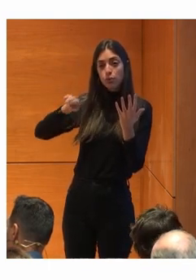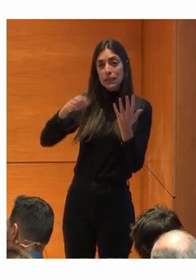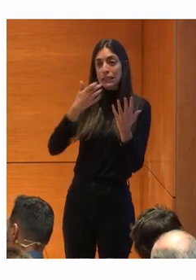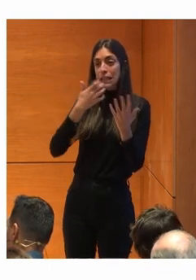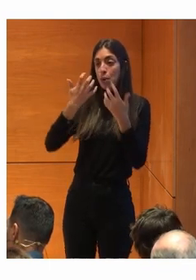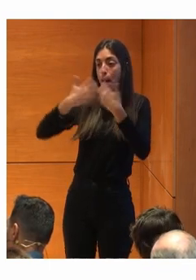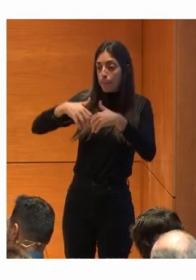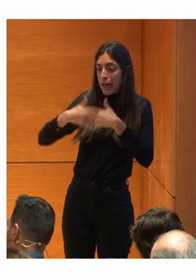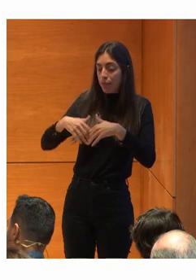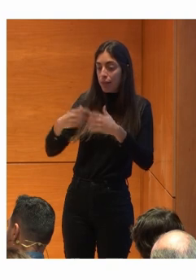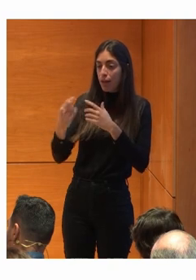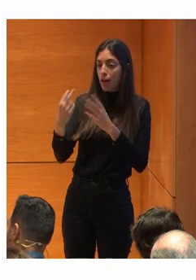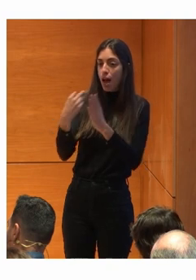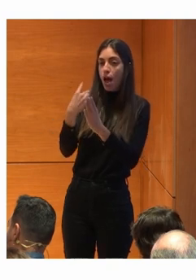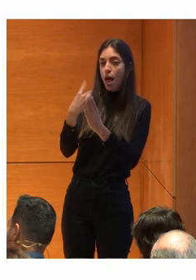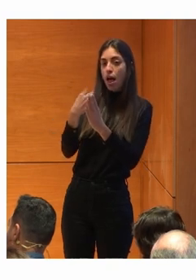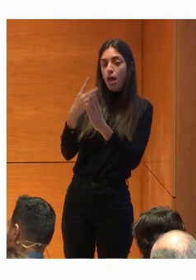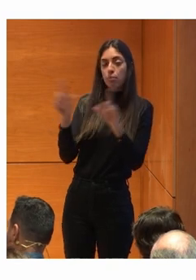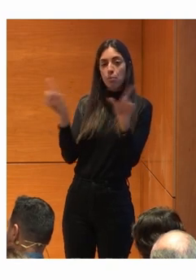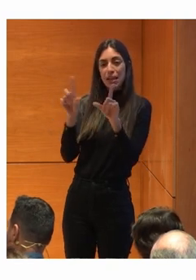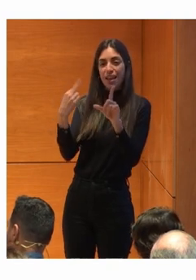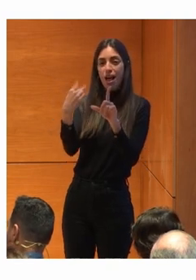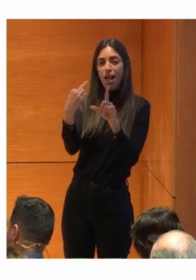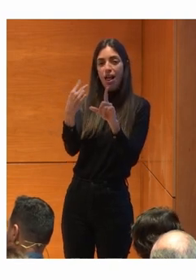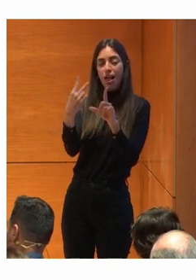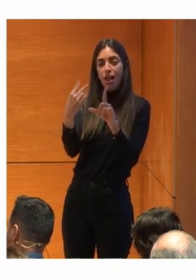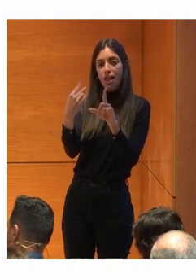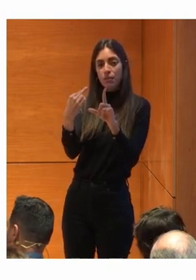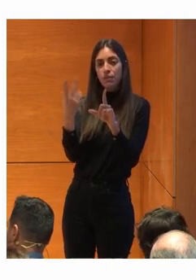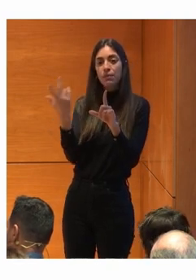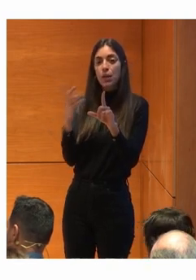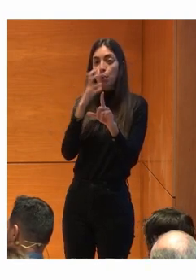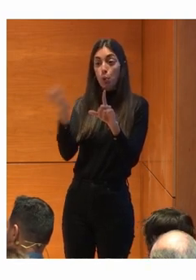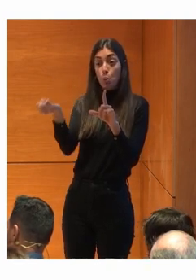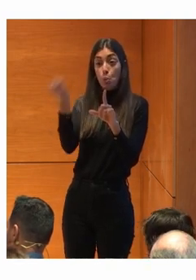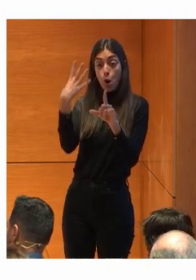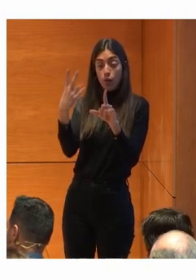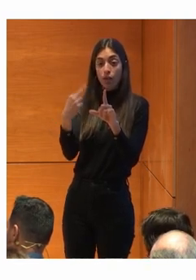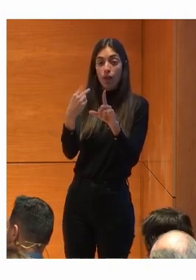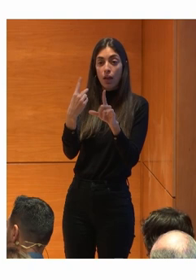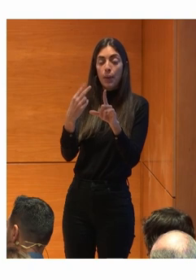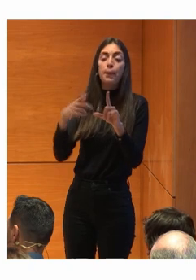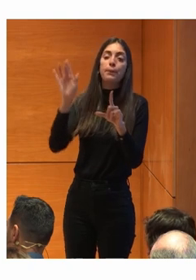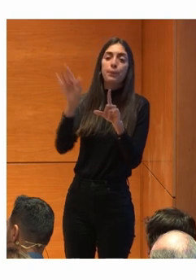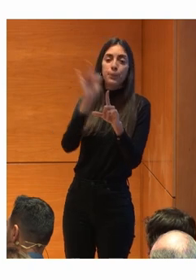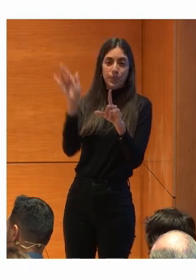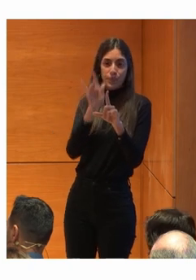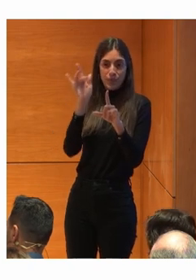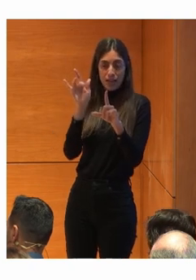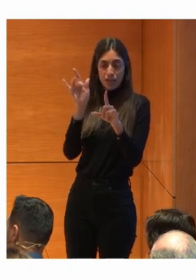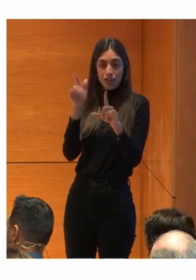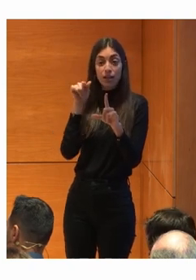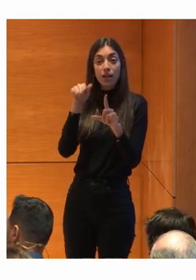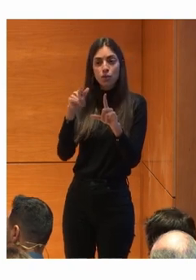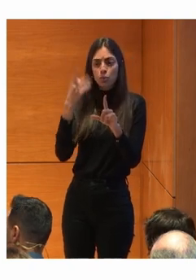Que les habla Que tiene pantalla Esto es importante Altavoz y pantalla Y pantalla táctil además Bueno a esas